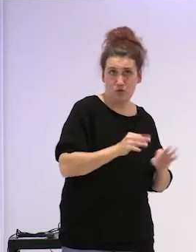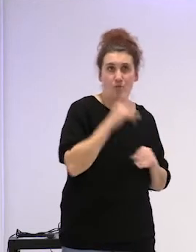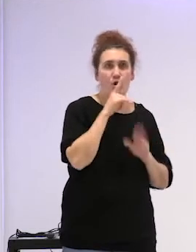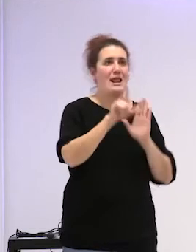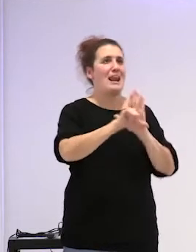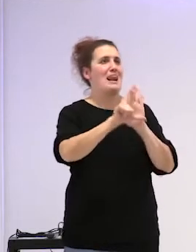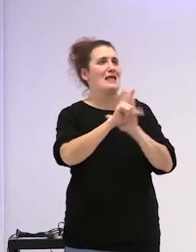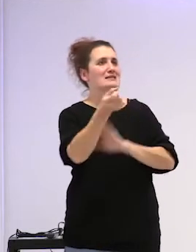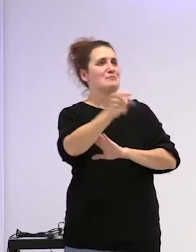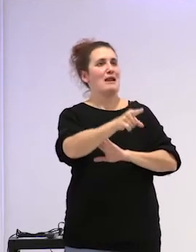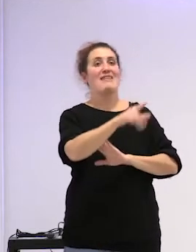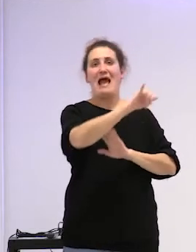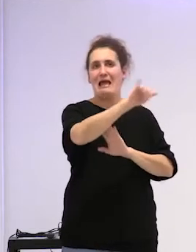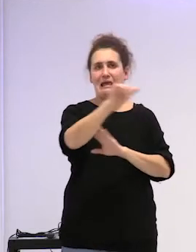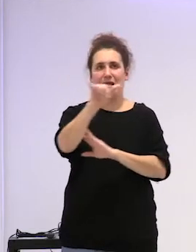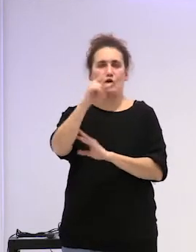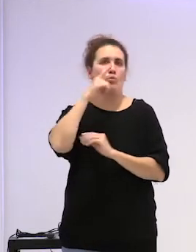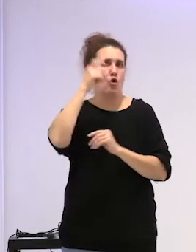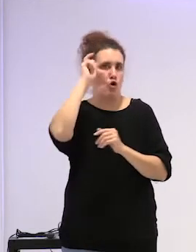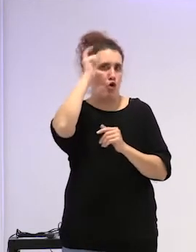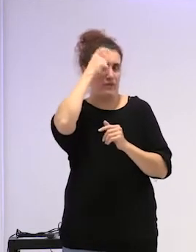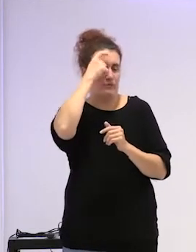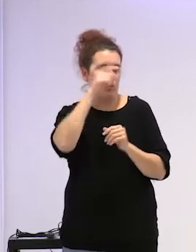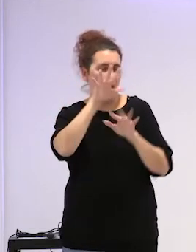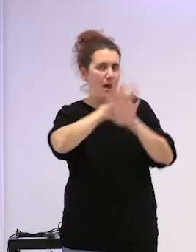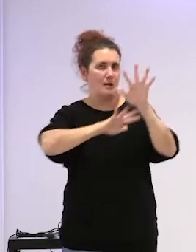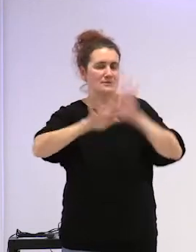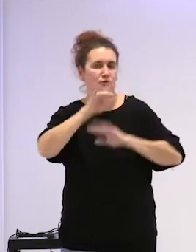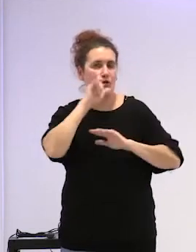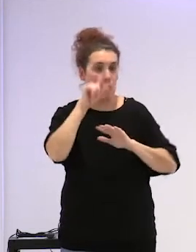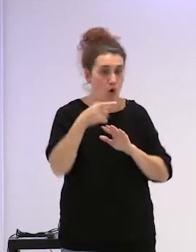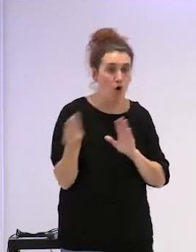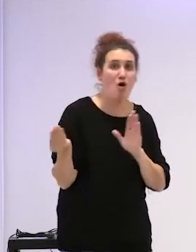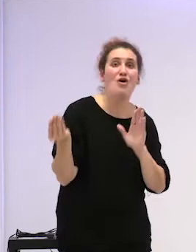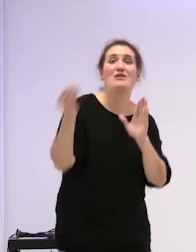leyes parece que primero que son conceptos abstractos y luego se aplican